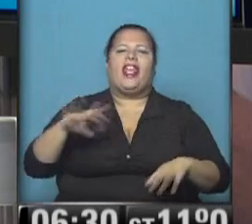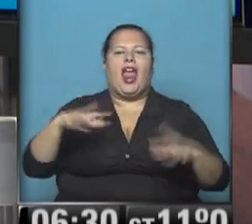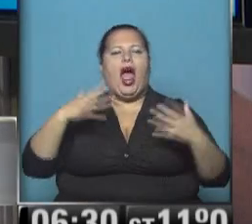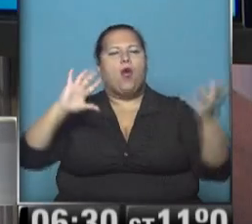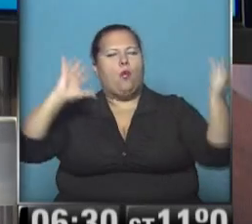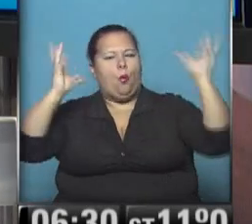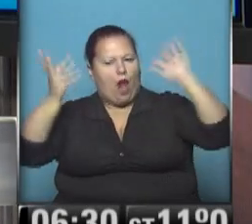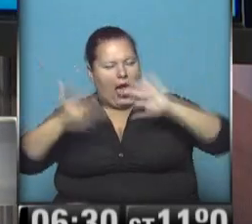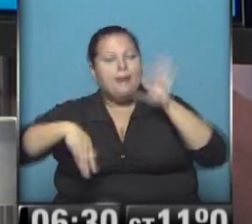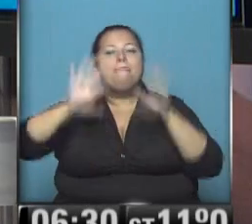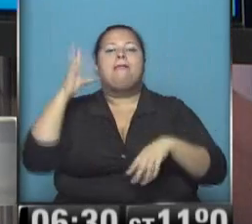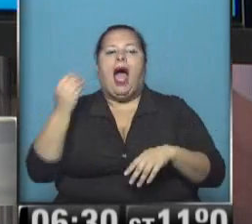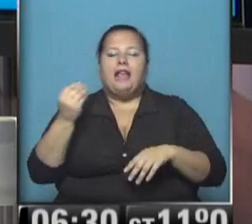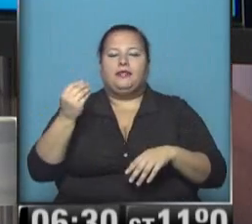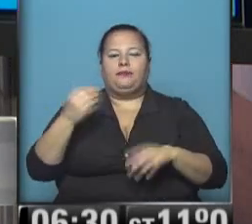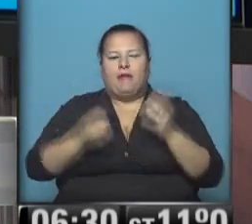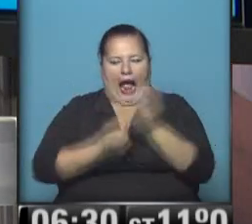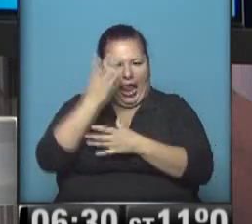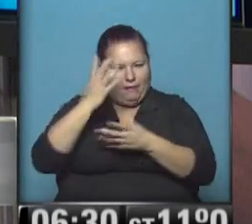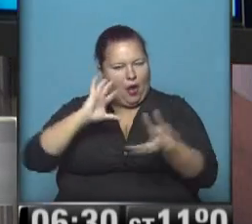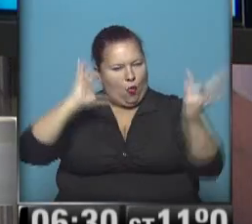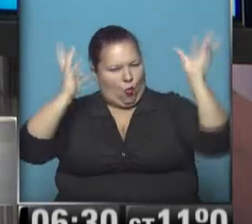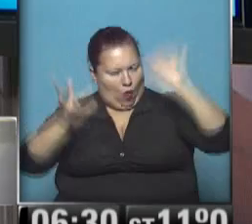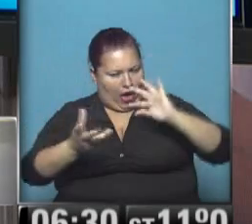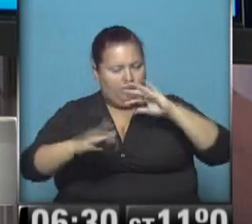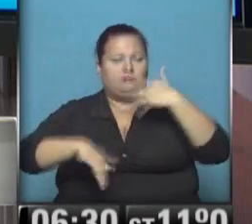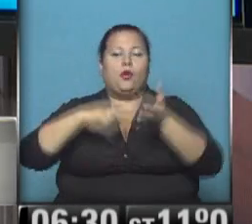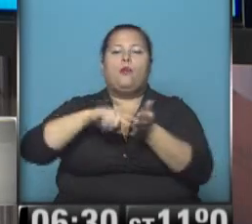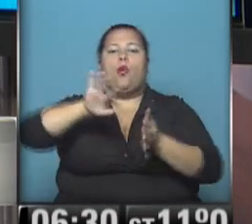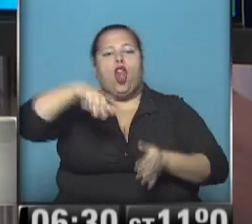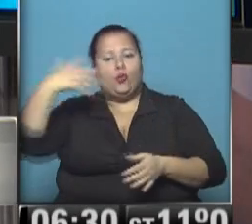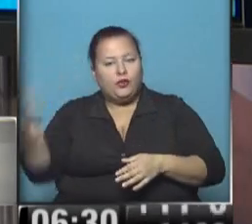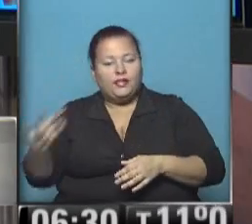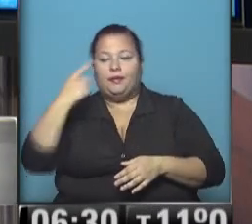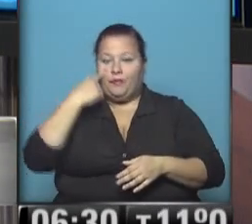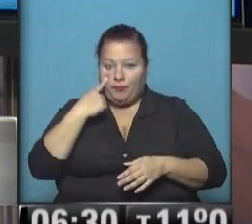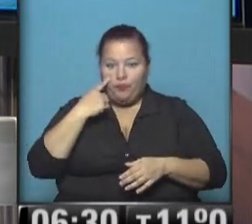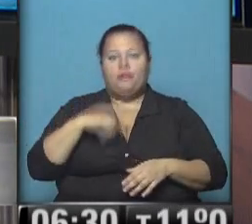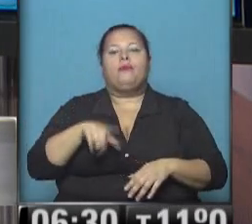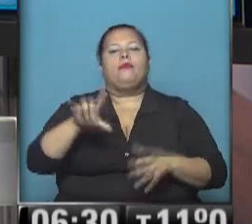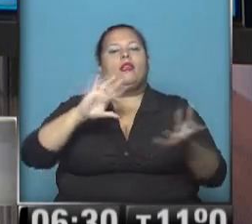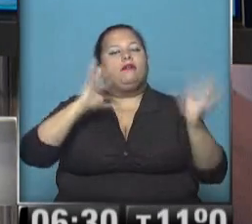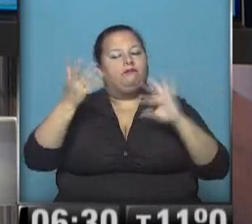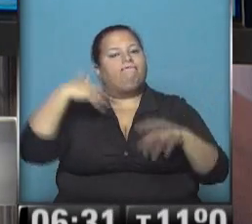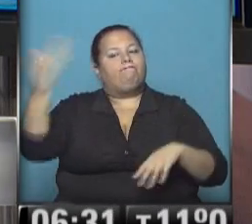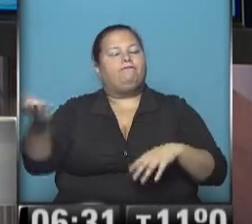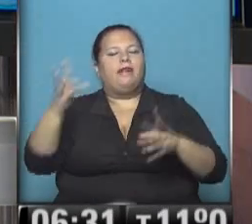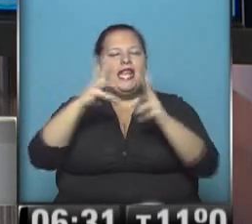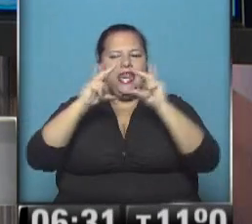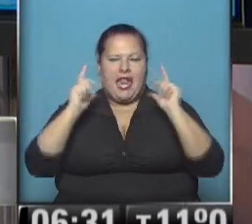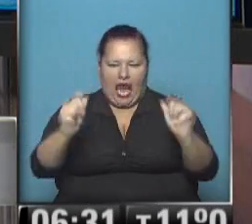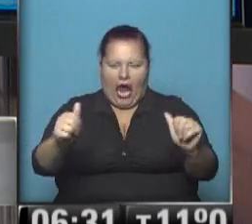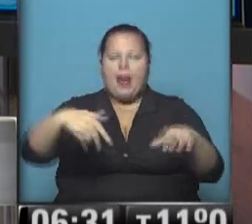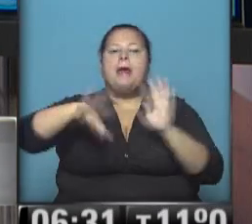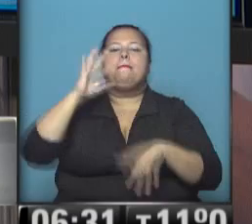mucha nubosidad, especialmente en las primeras horas de la mañana y en Gran Buenos Aires, atención que se están registrando densos bancos de nieblas,